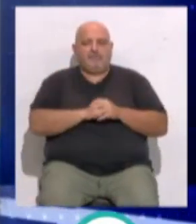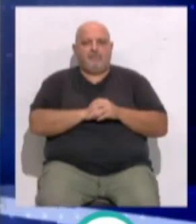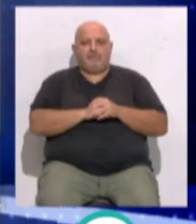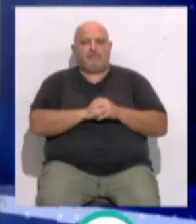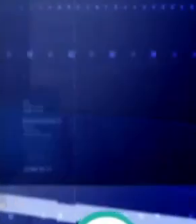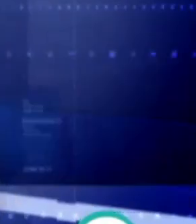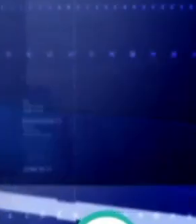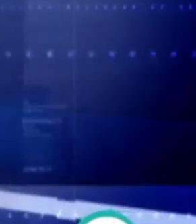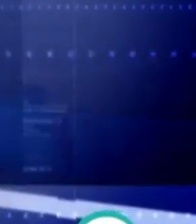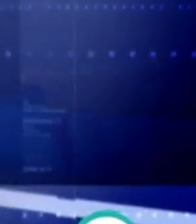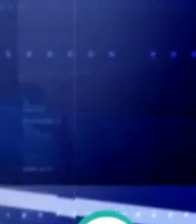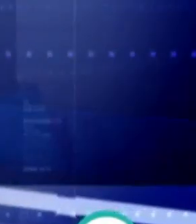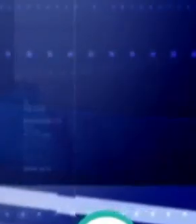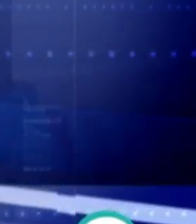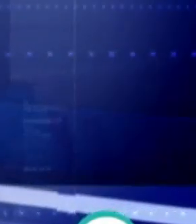mareas.